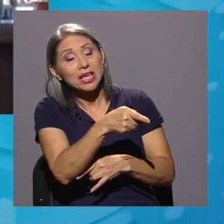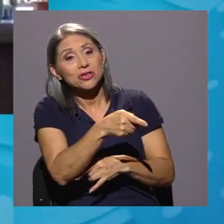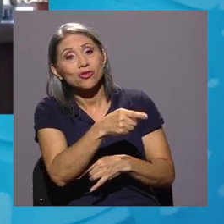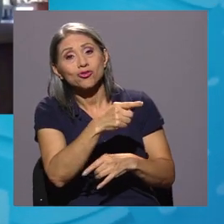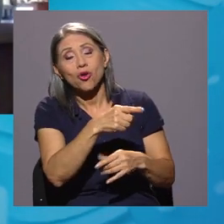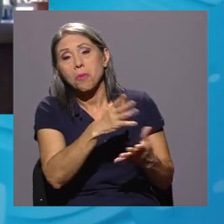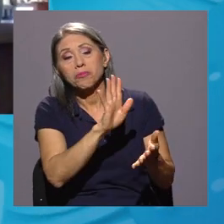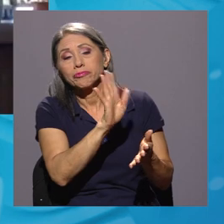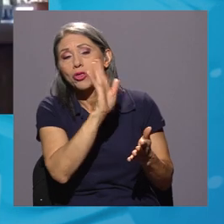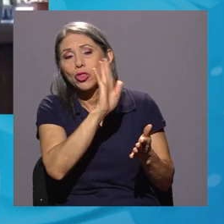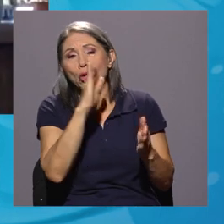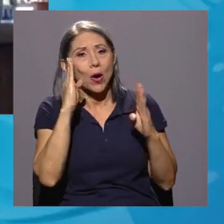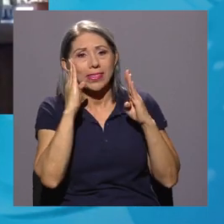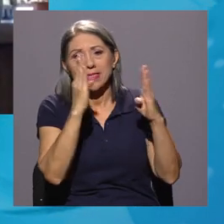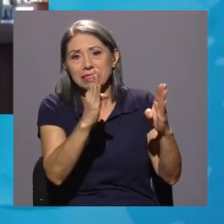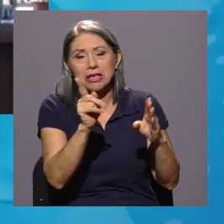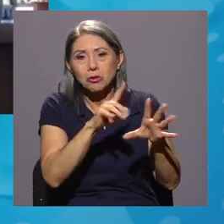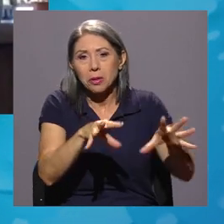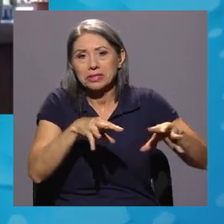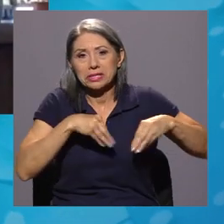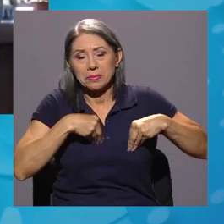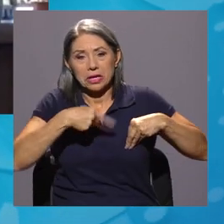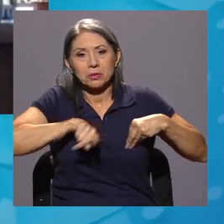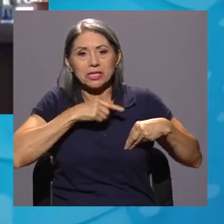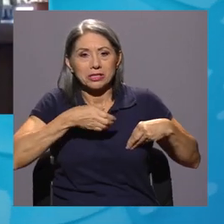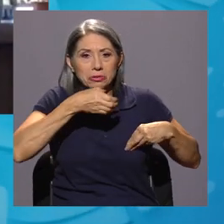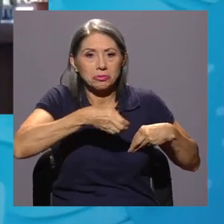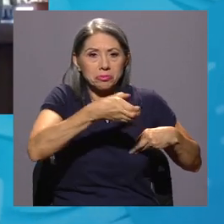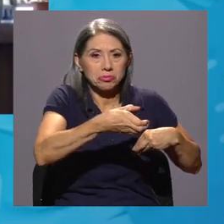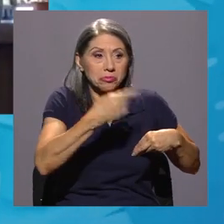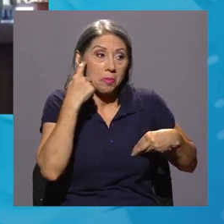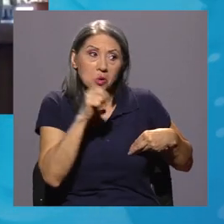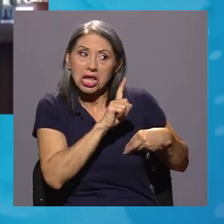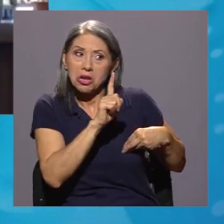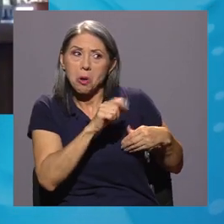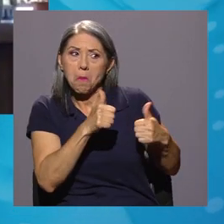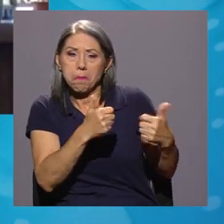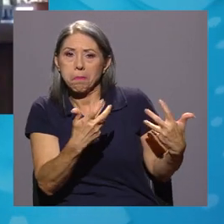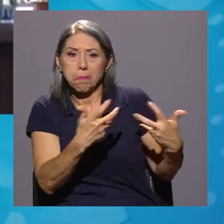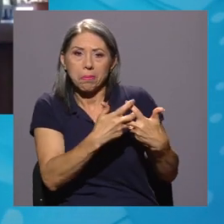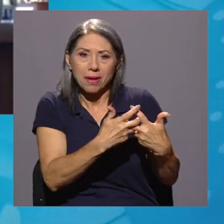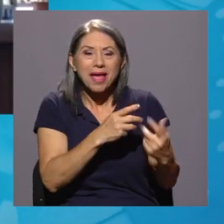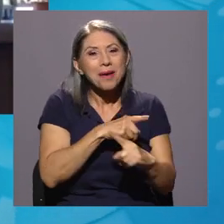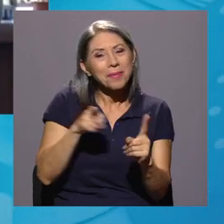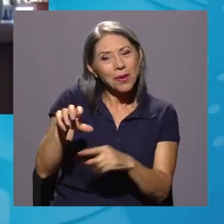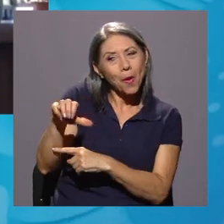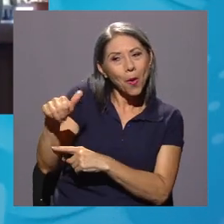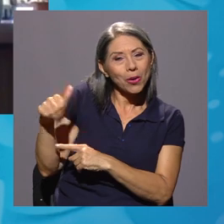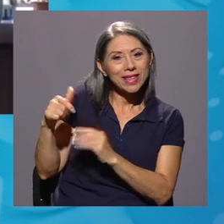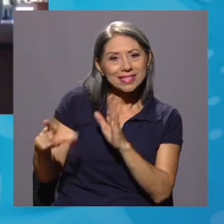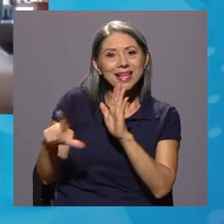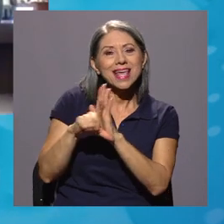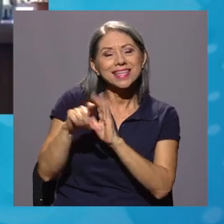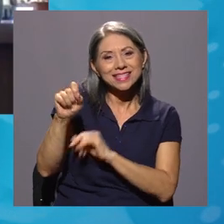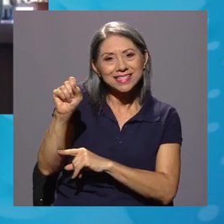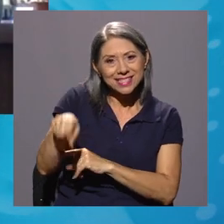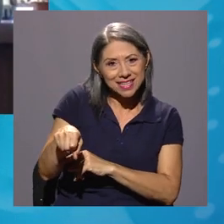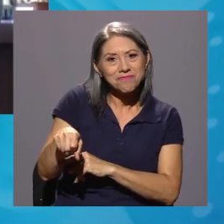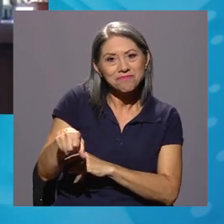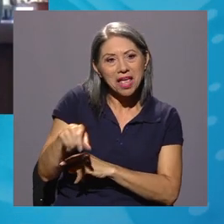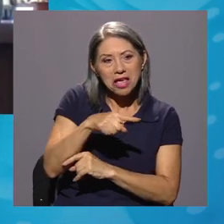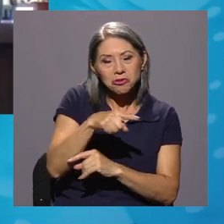cuenta porque no le conviene así a los legisladores, ¿verdad? Y pues otras leyes, si son, si son más de